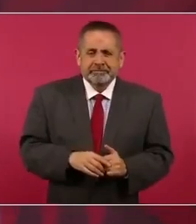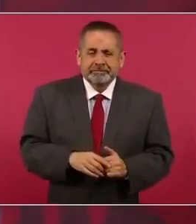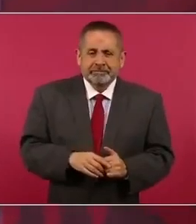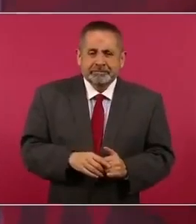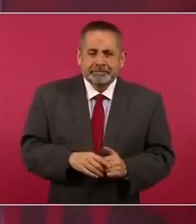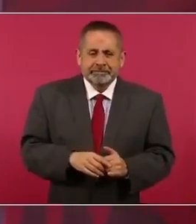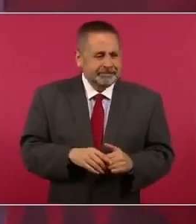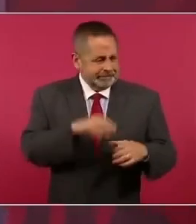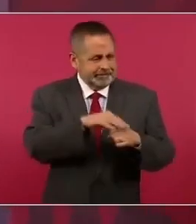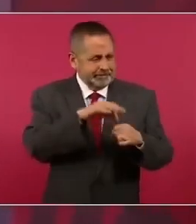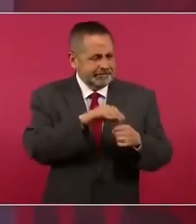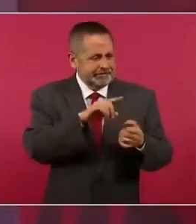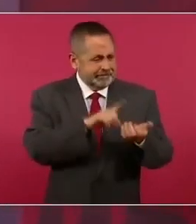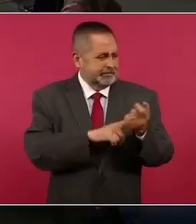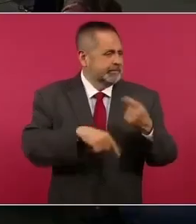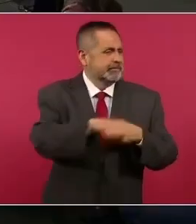el conservadurismo